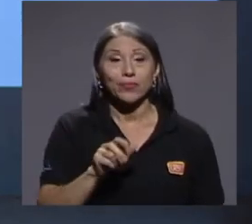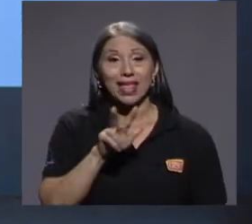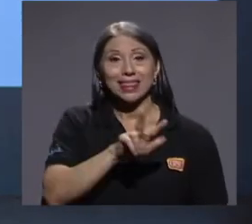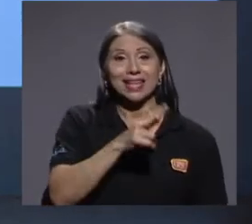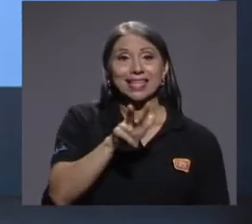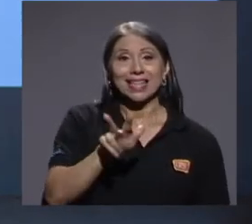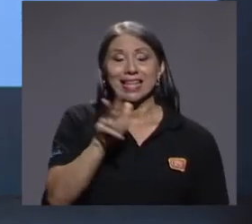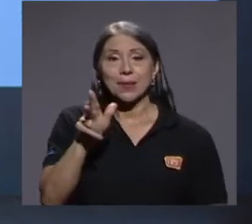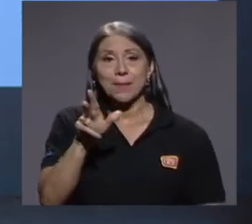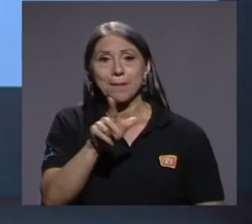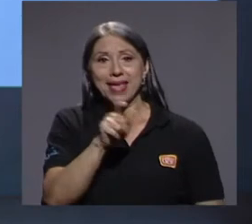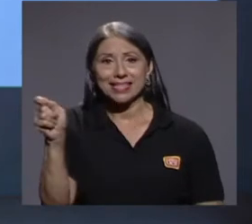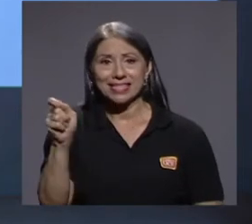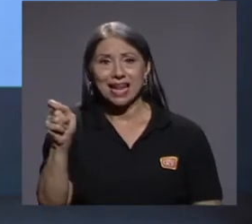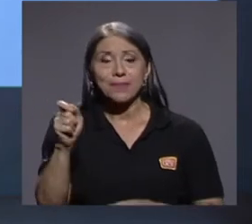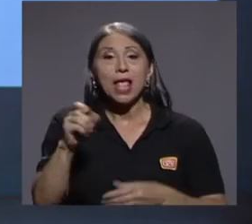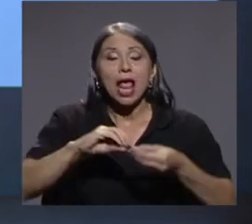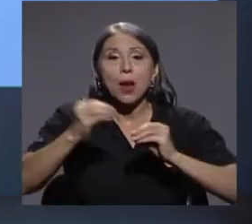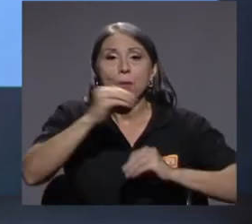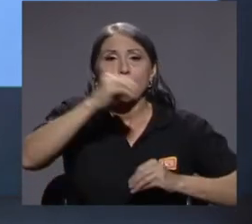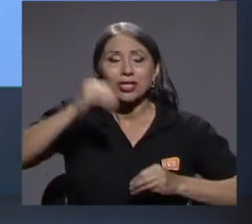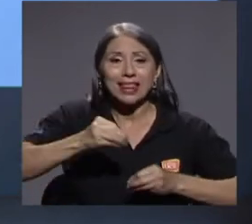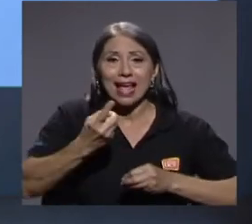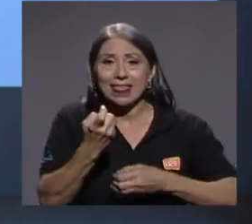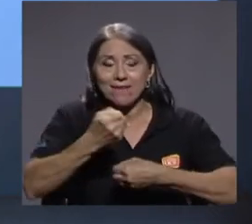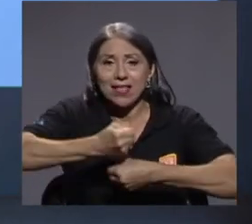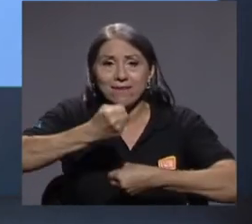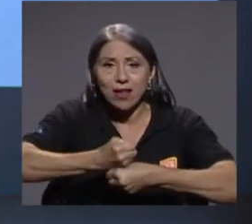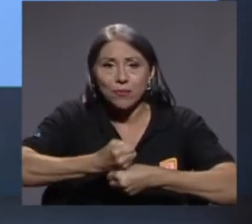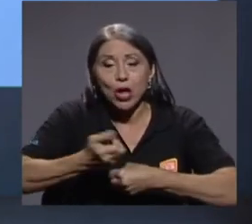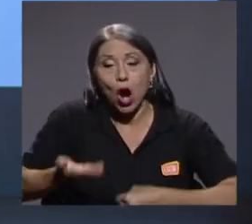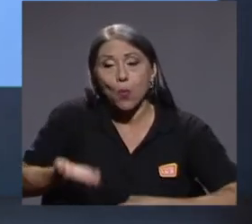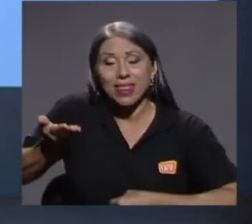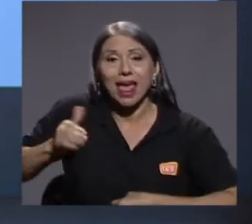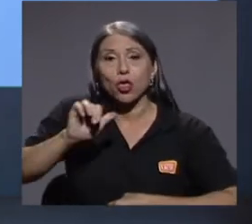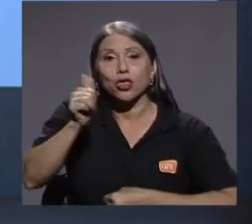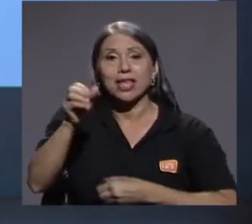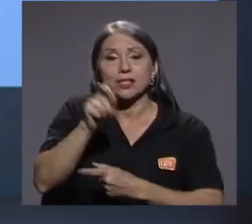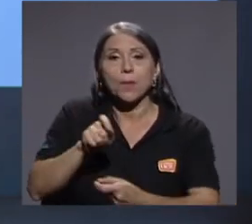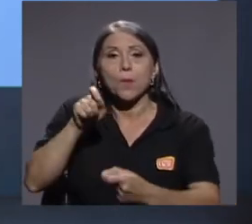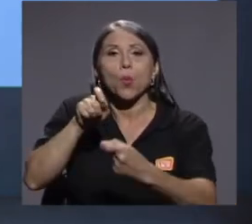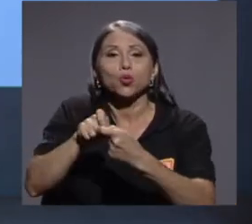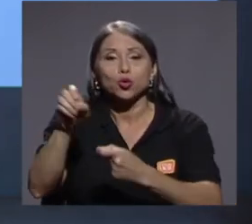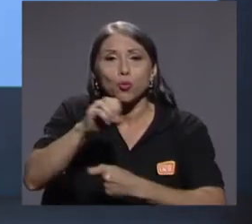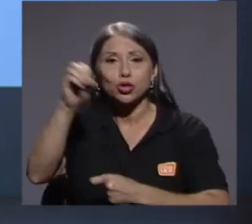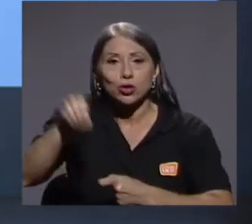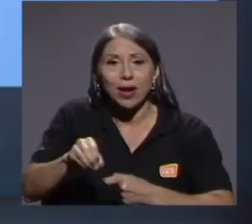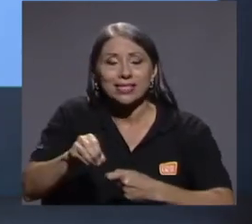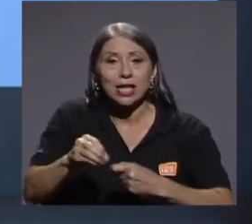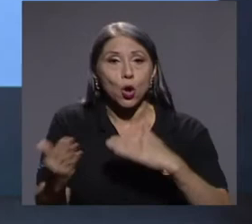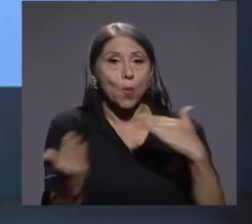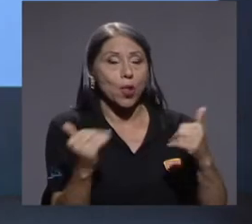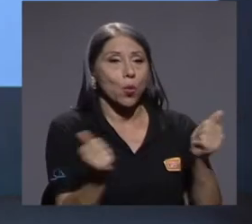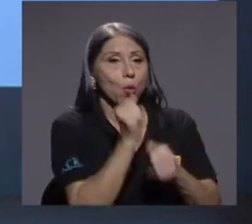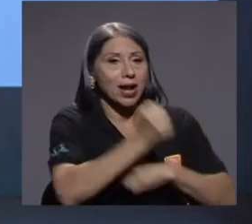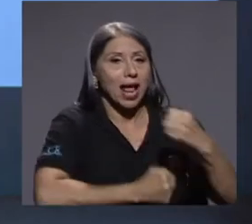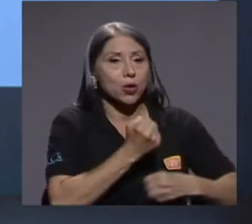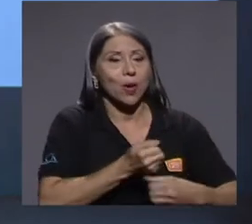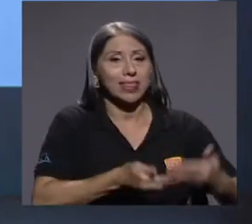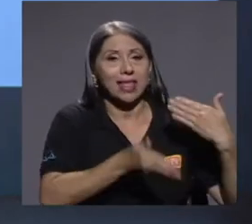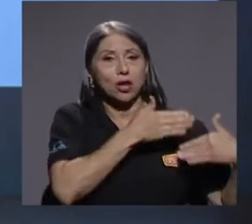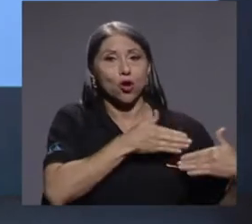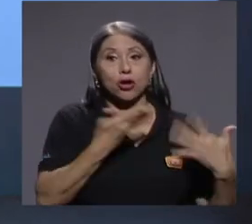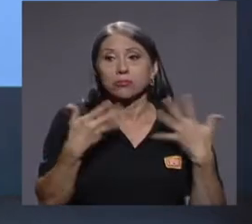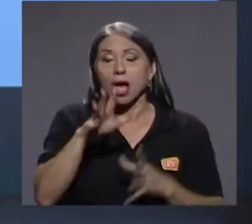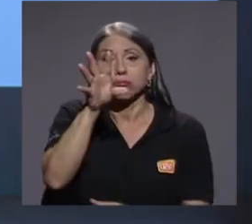tasa de desempleo se había incrementado en 10 puntos porcentuales con respecto a su indicador el año anterior alcanzando un valor de 22